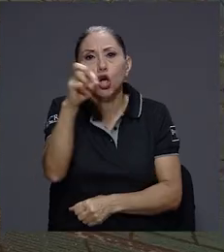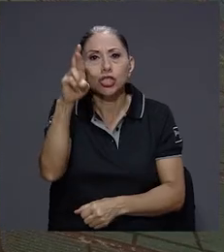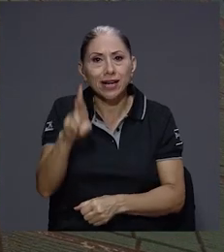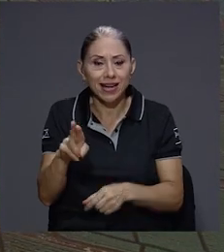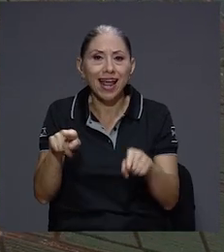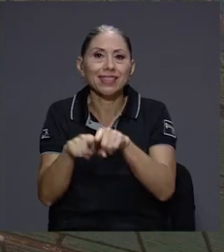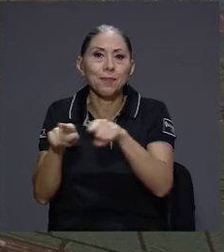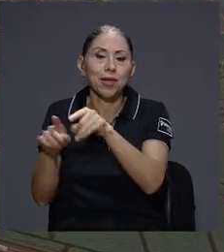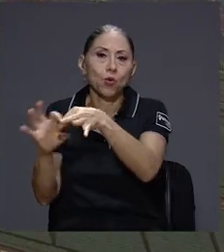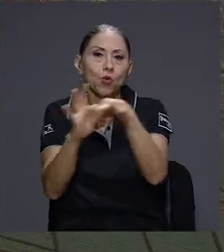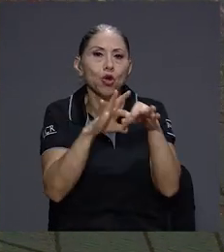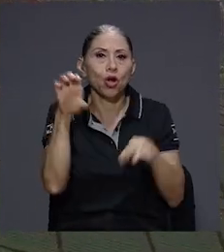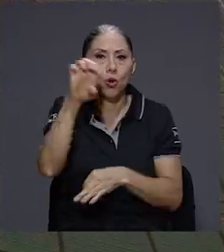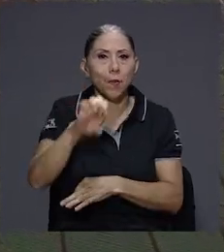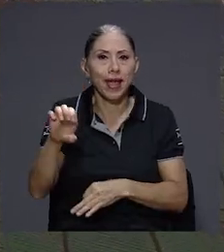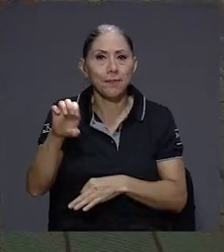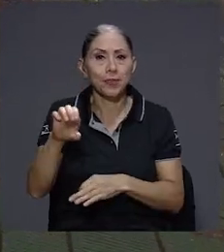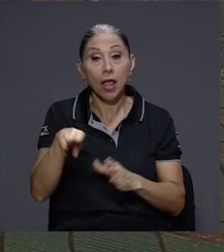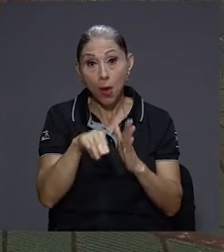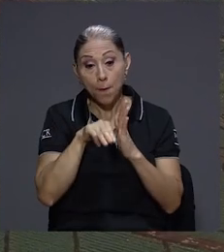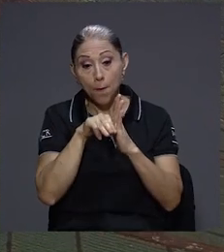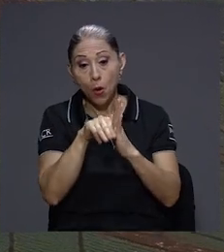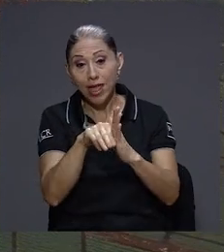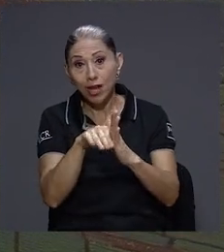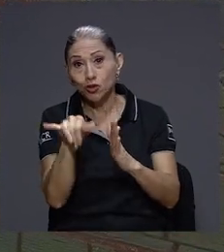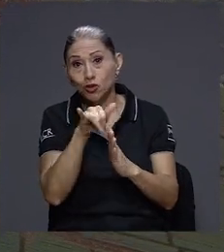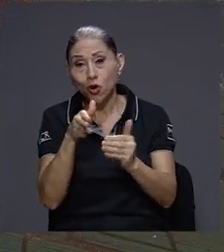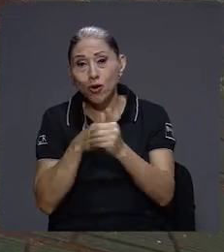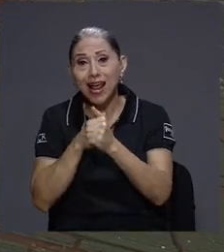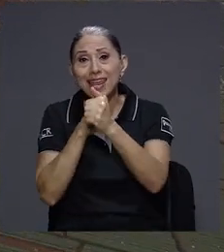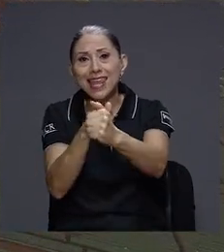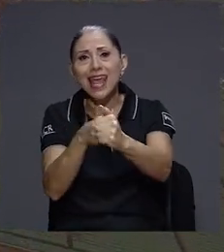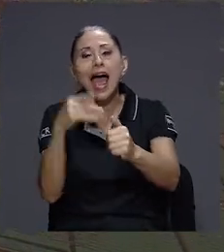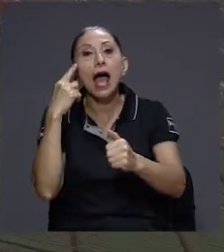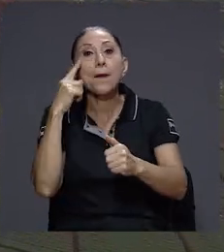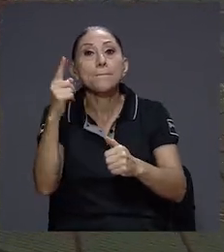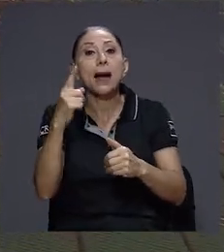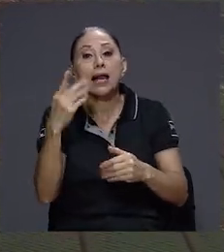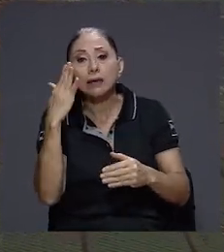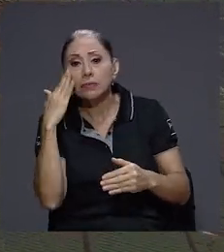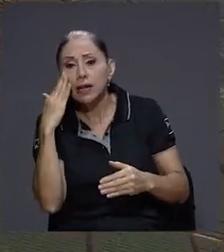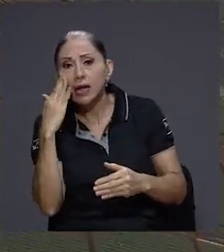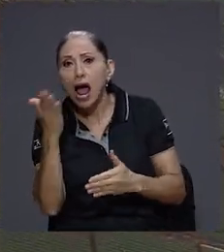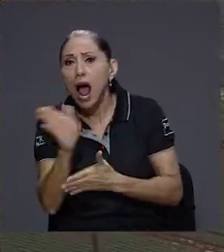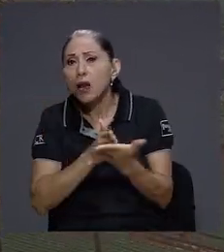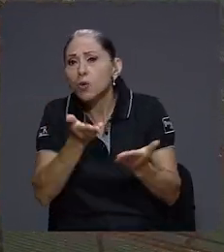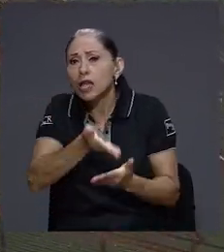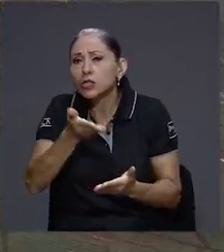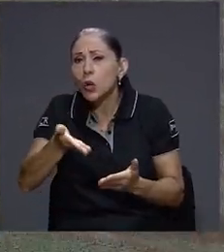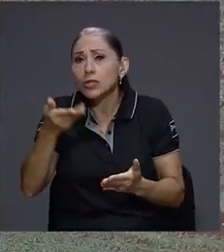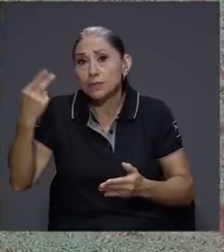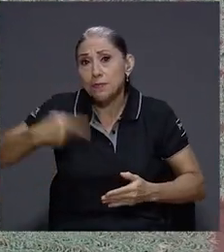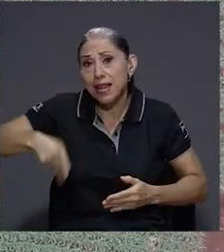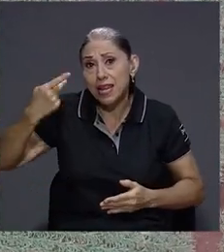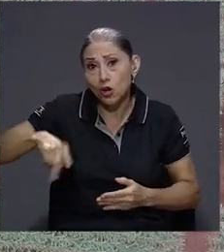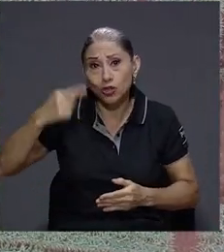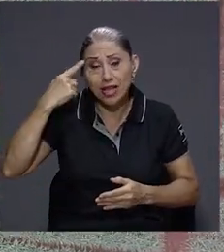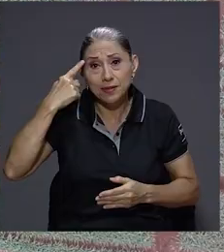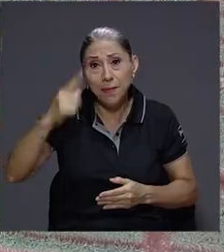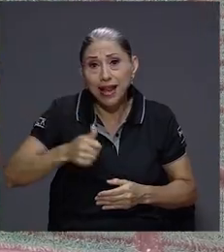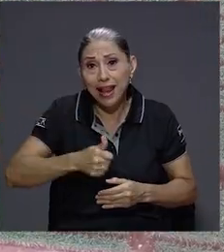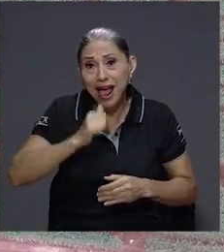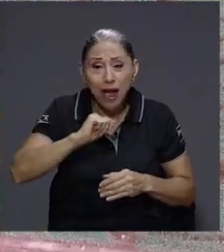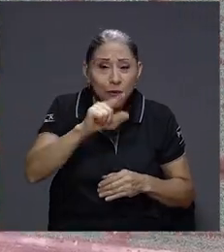Los modelos desarrollados servirán como guía para predecir compuestos potencialmente peligrosos para el medio acuático, especialmente